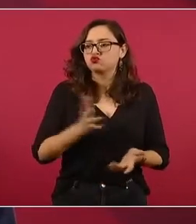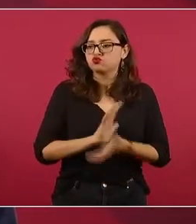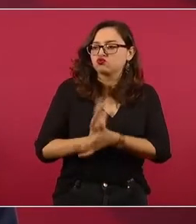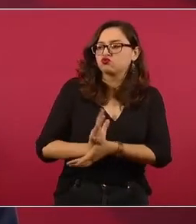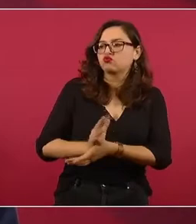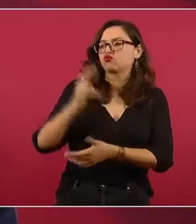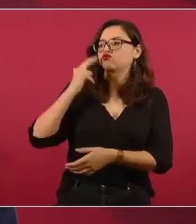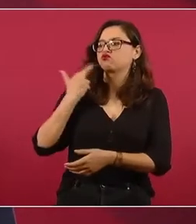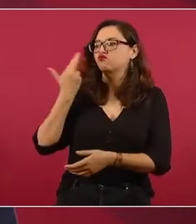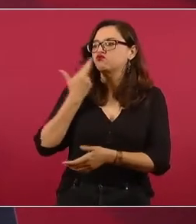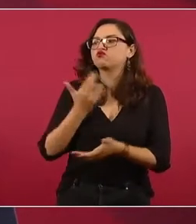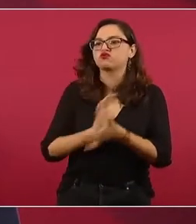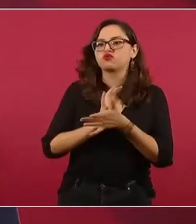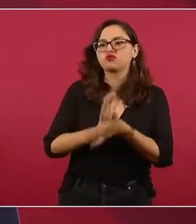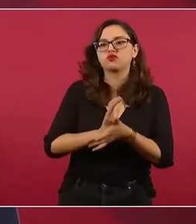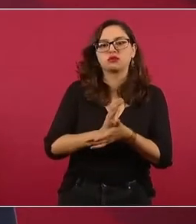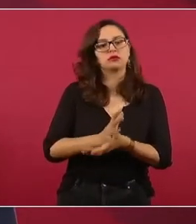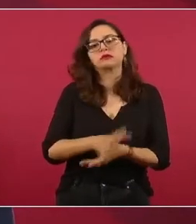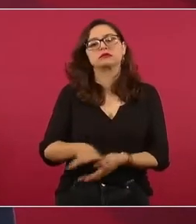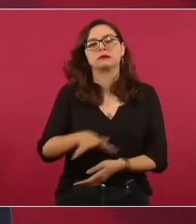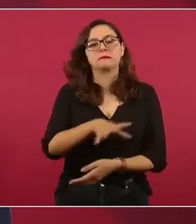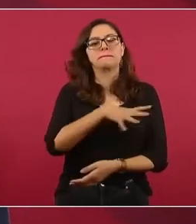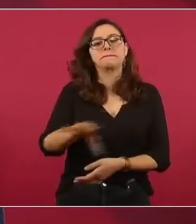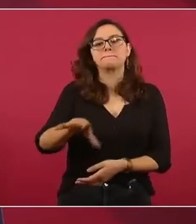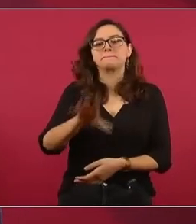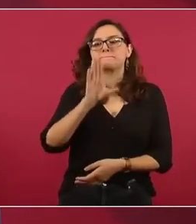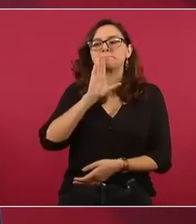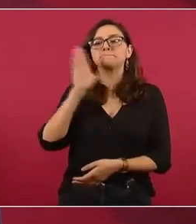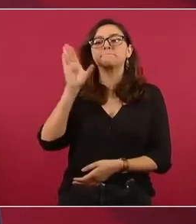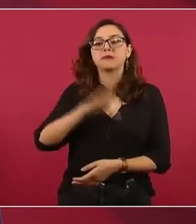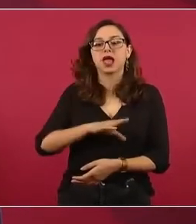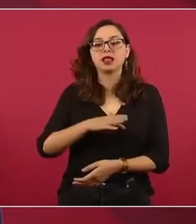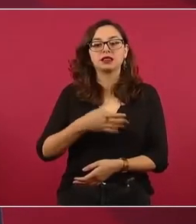es pero estaba soterrado.